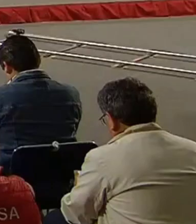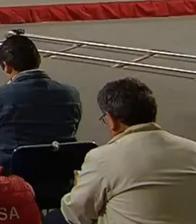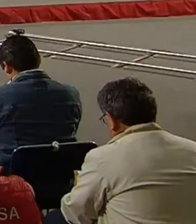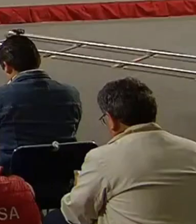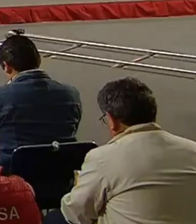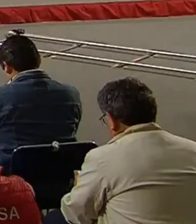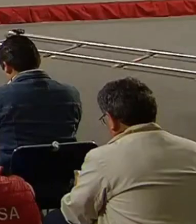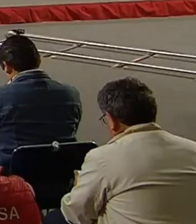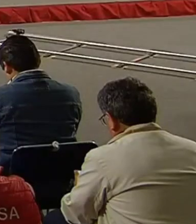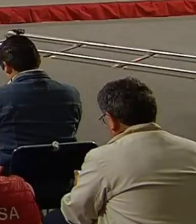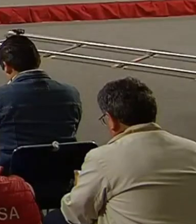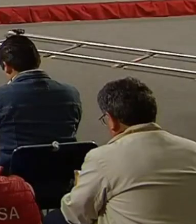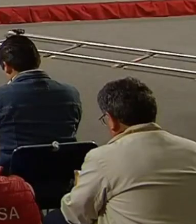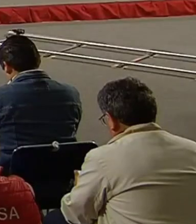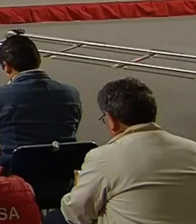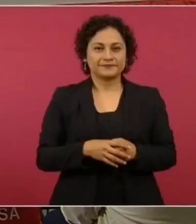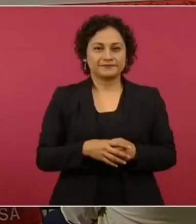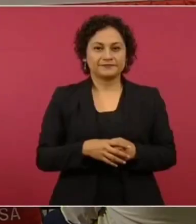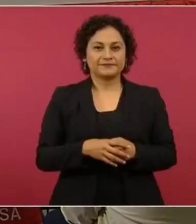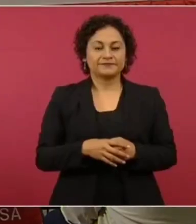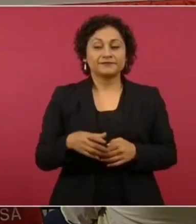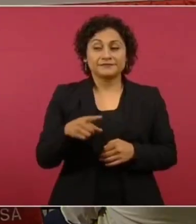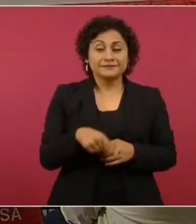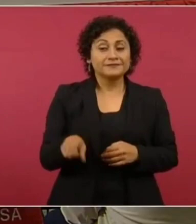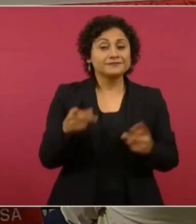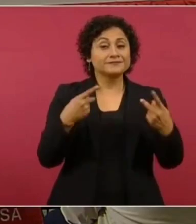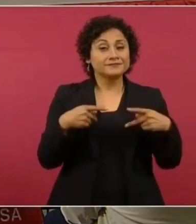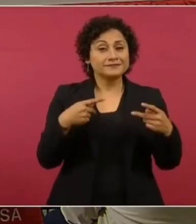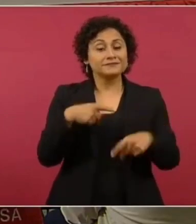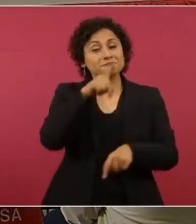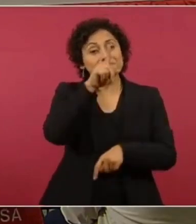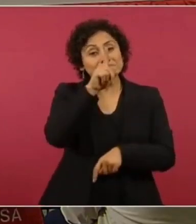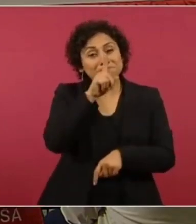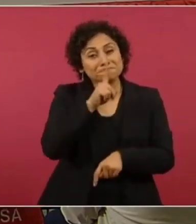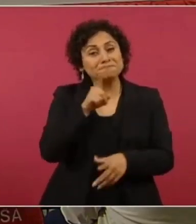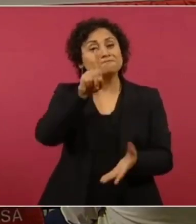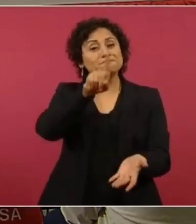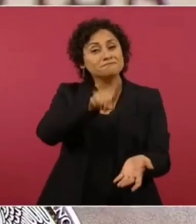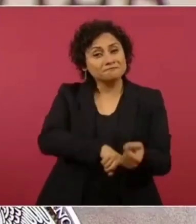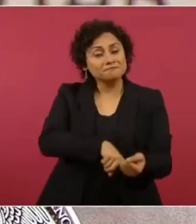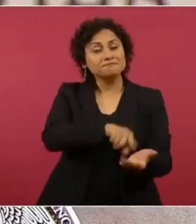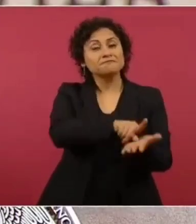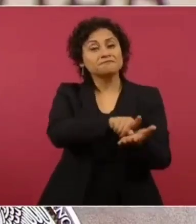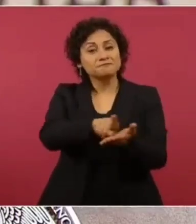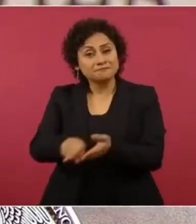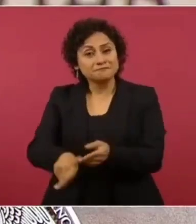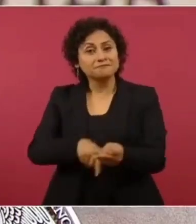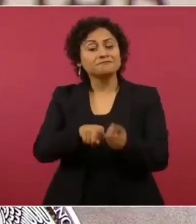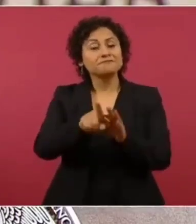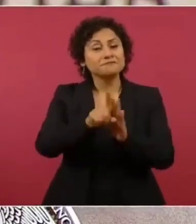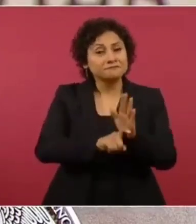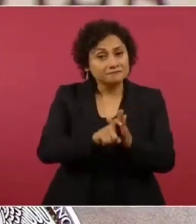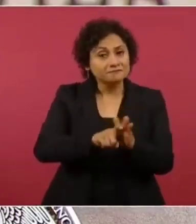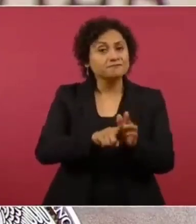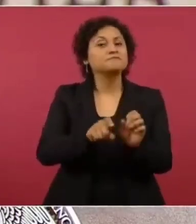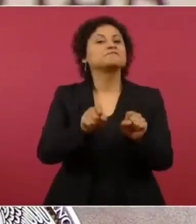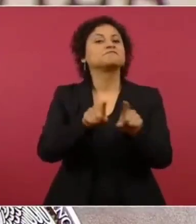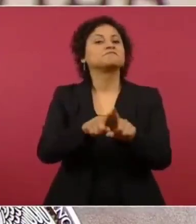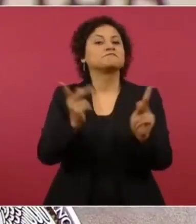plataformas como Twitter, Facebook, Instagram y también TikTok. El llamado de